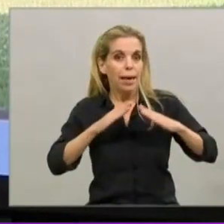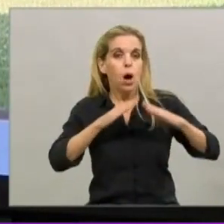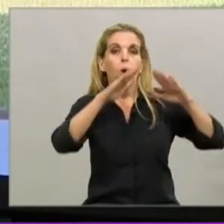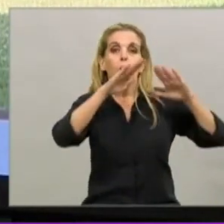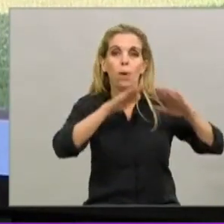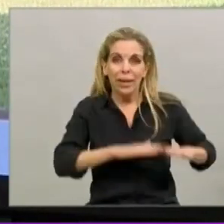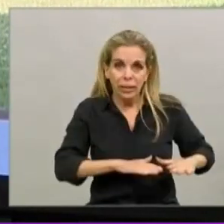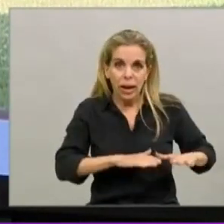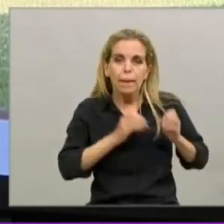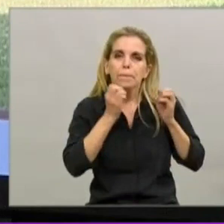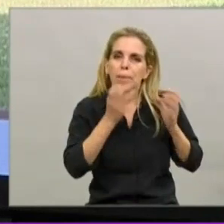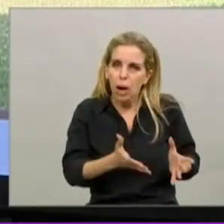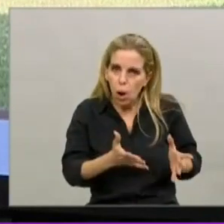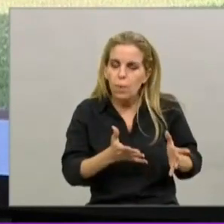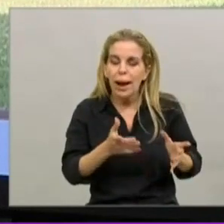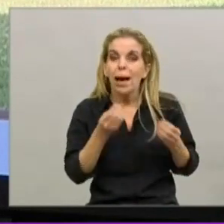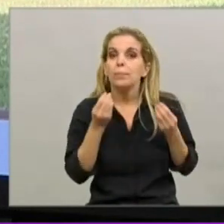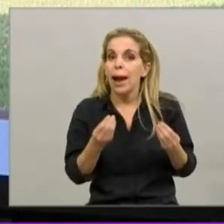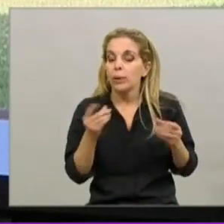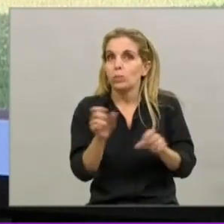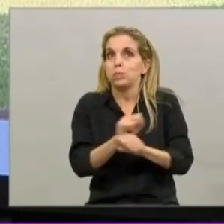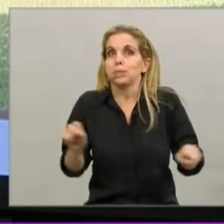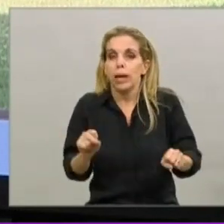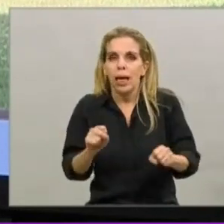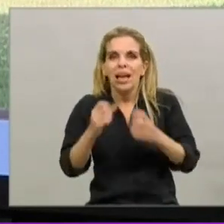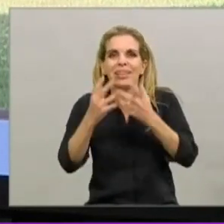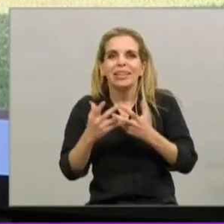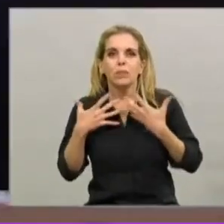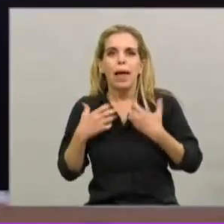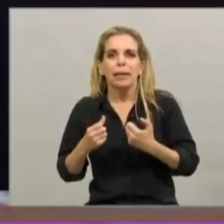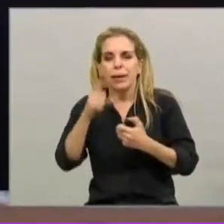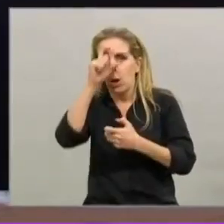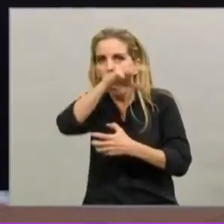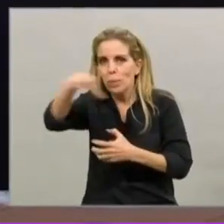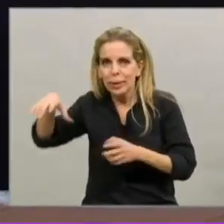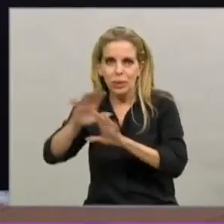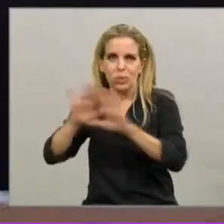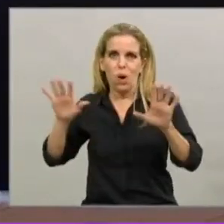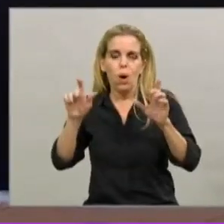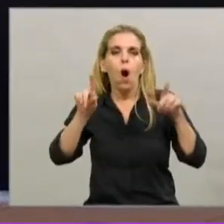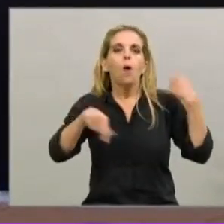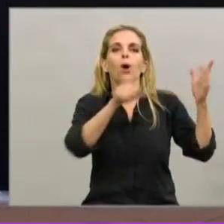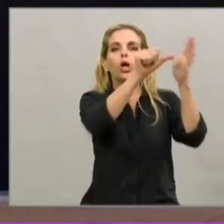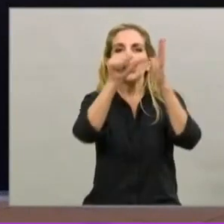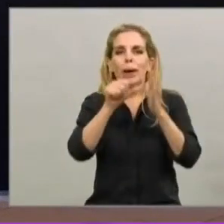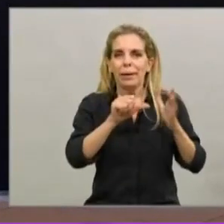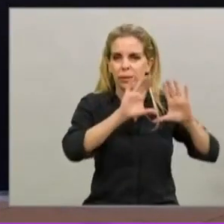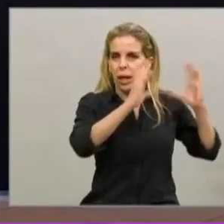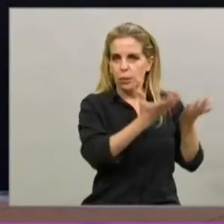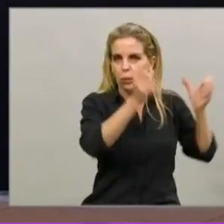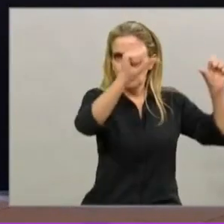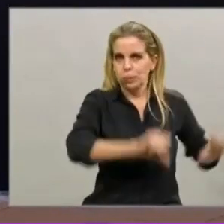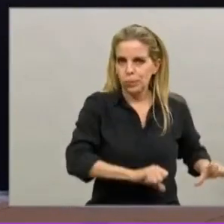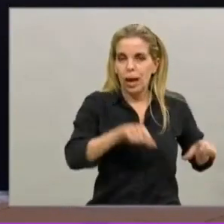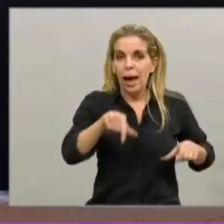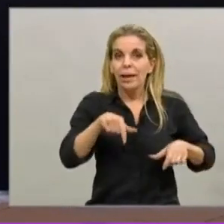del sistema sanitario, como pasó en muchos países y ciudades del mundo. En este momento de angustia, también sé que es